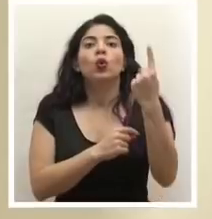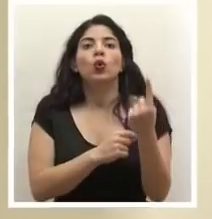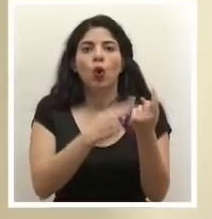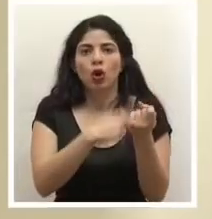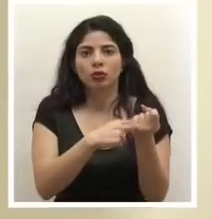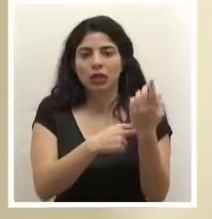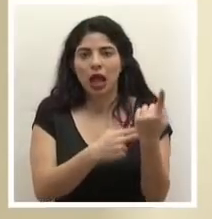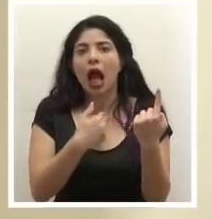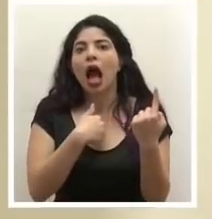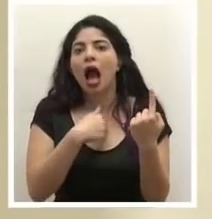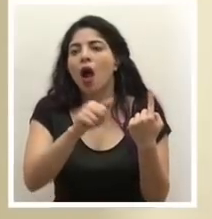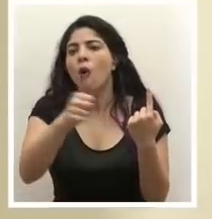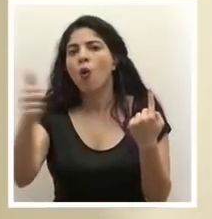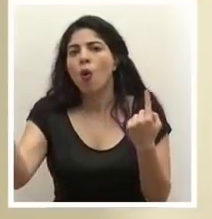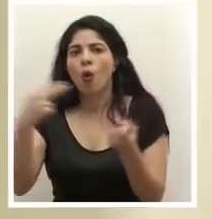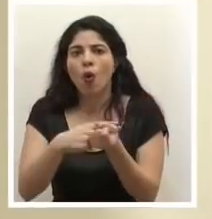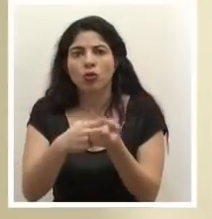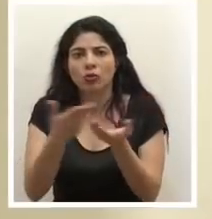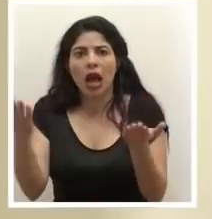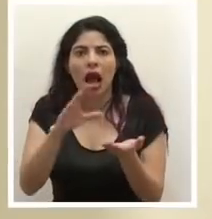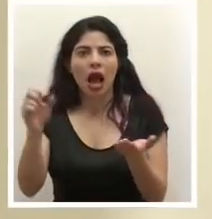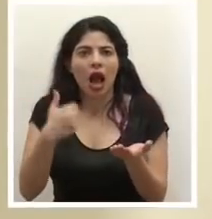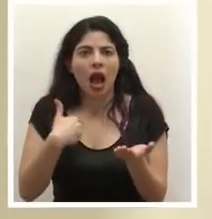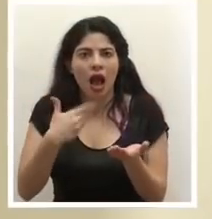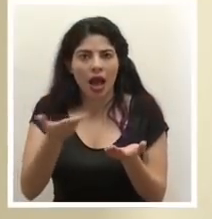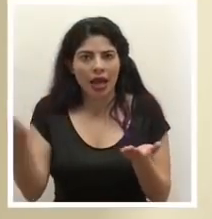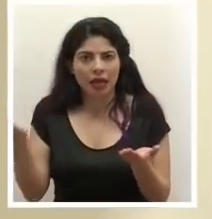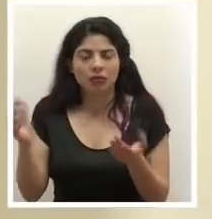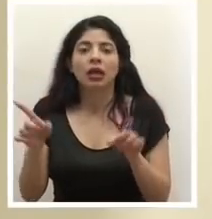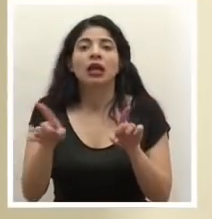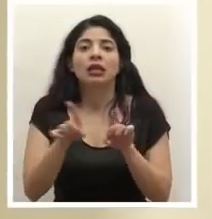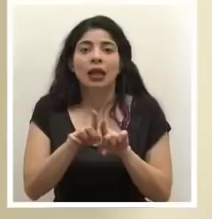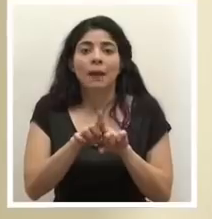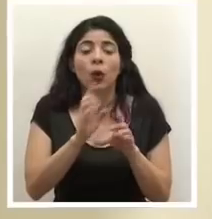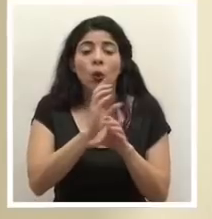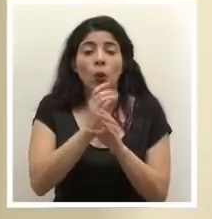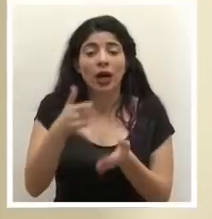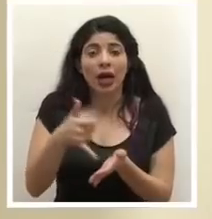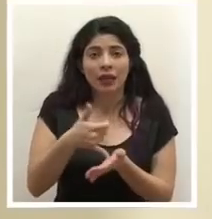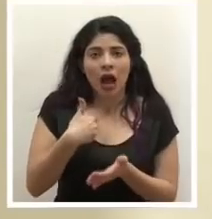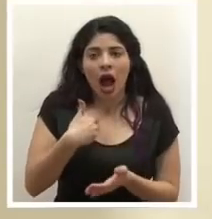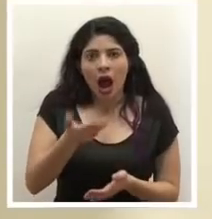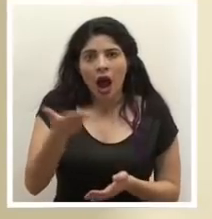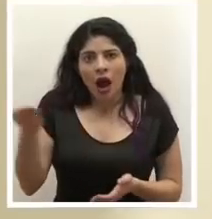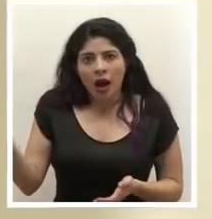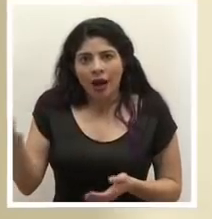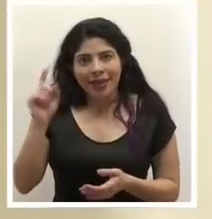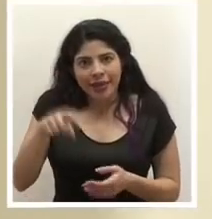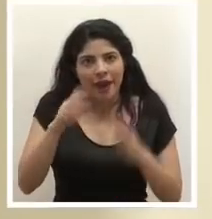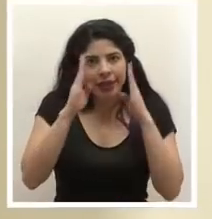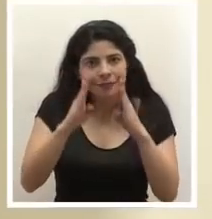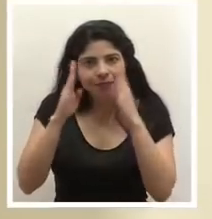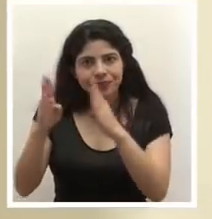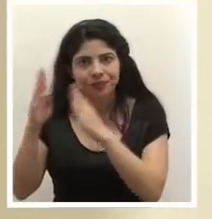Tenemos otra más capacidad hospitalaria dentro de la caja. También las unidades de cuidados intensivos tenemos que atenderlas